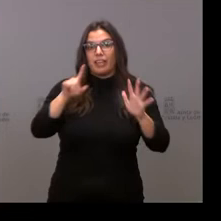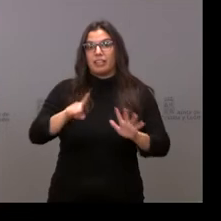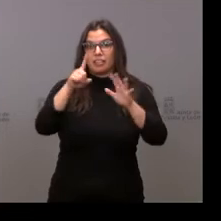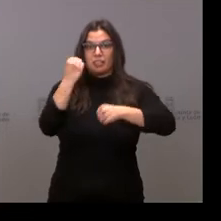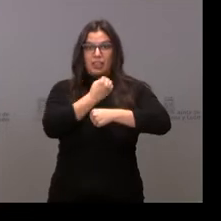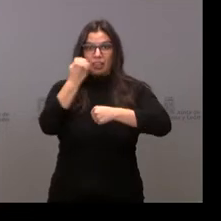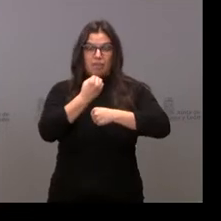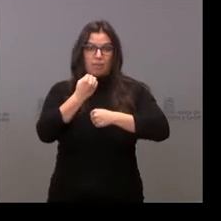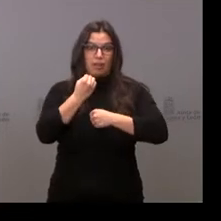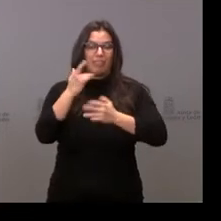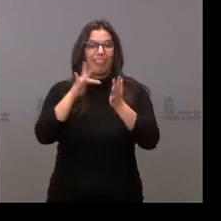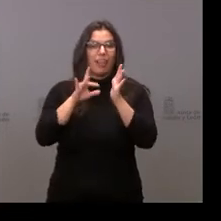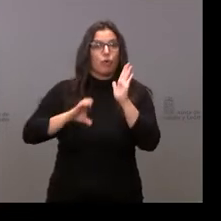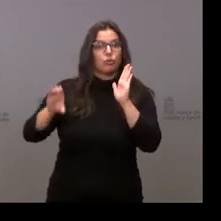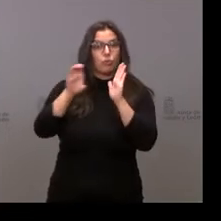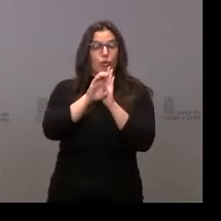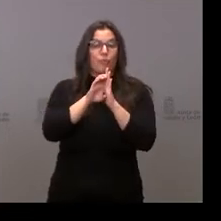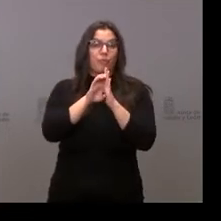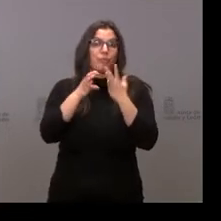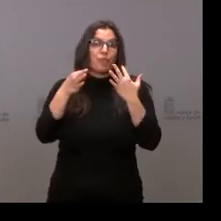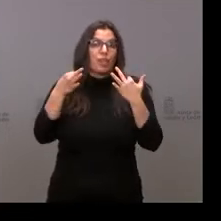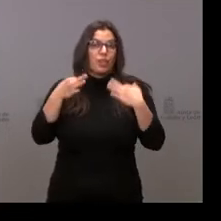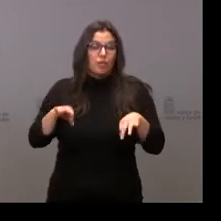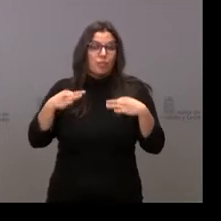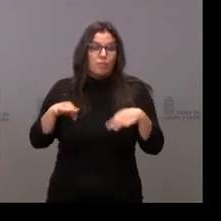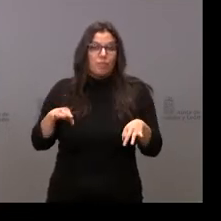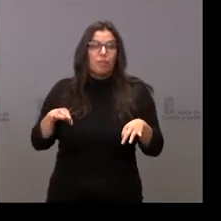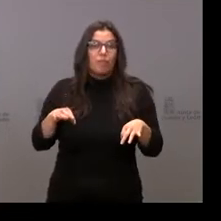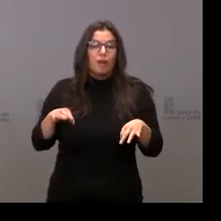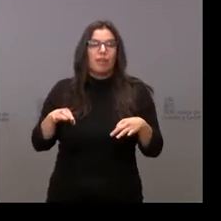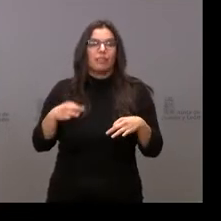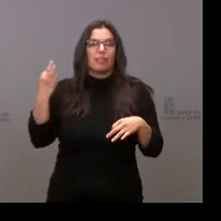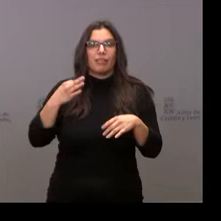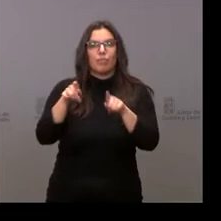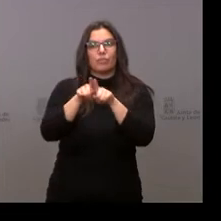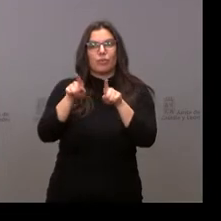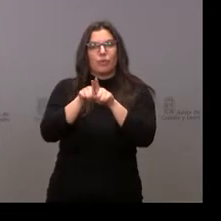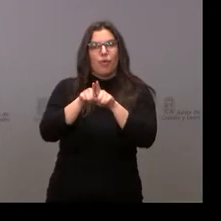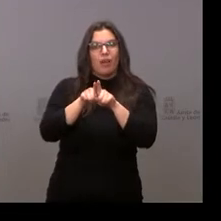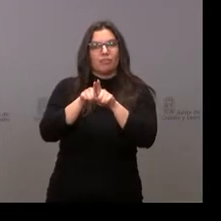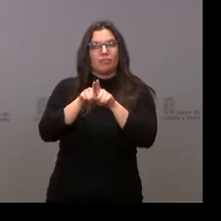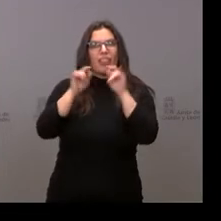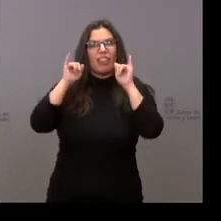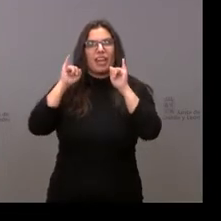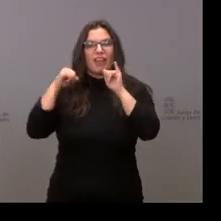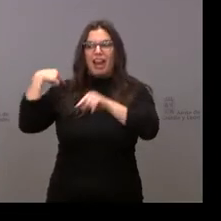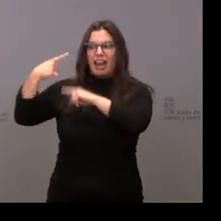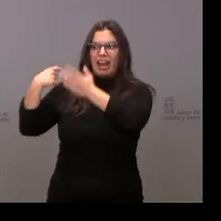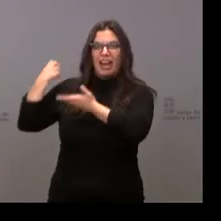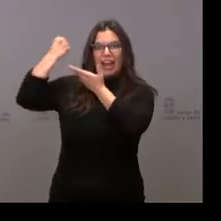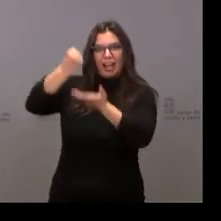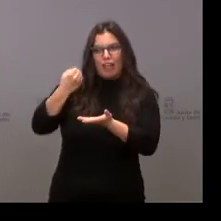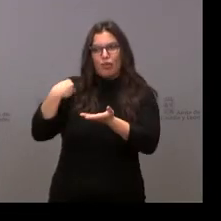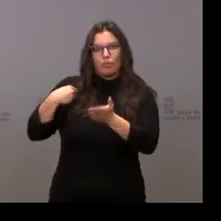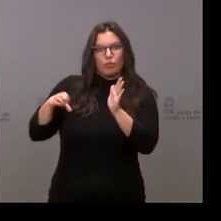diciembre, y lo normal sería que estuviéramos celebrando el legado de la propia Constitución. Y las circunstancias